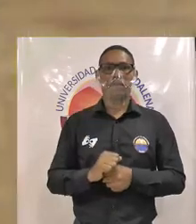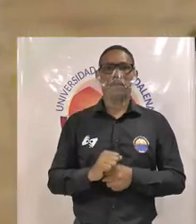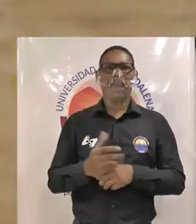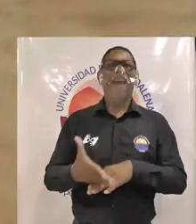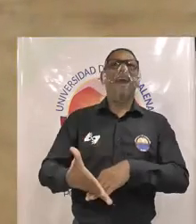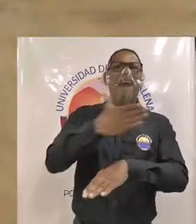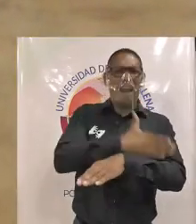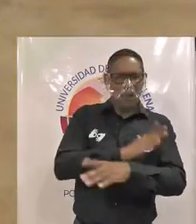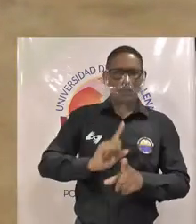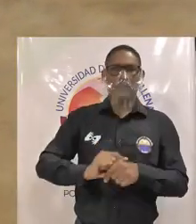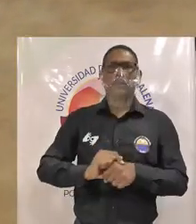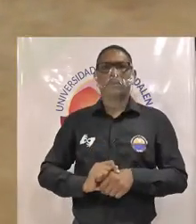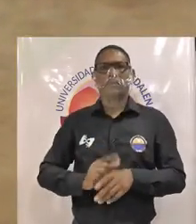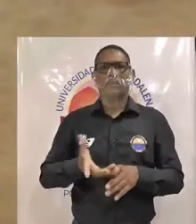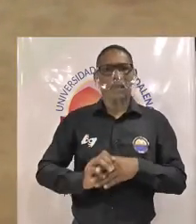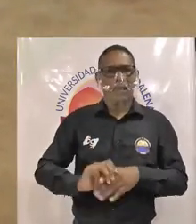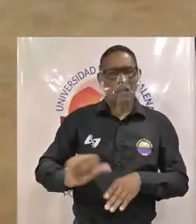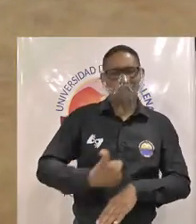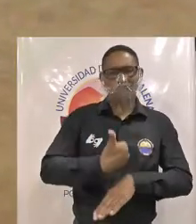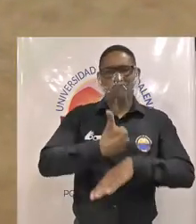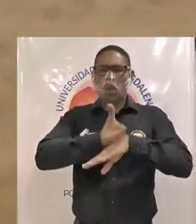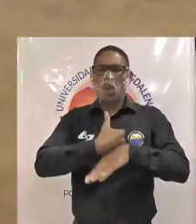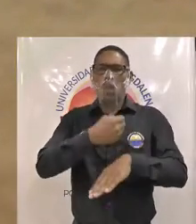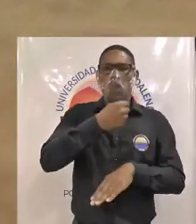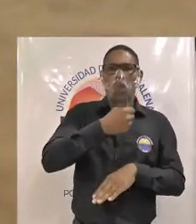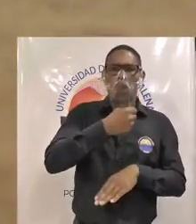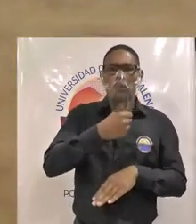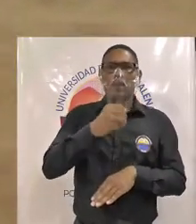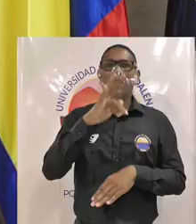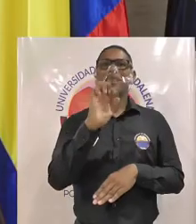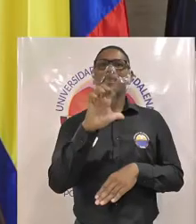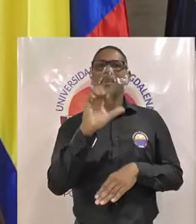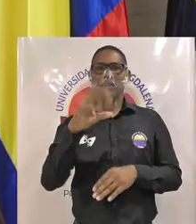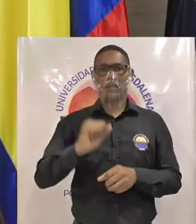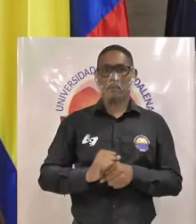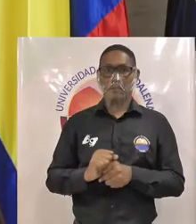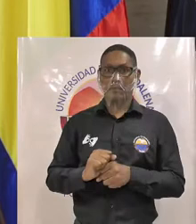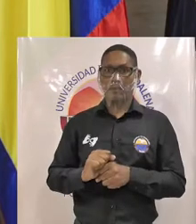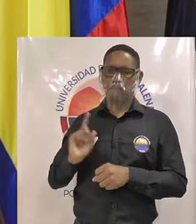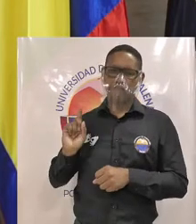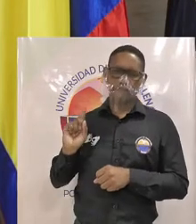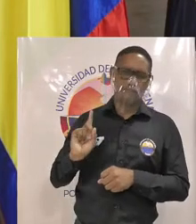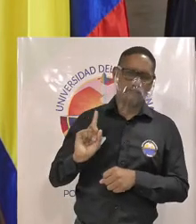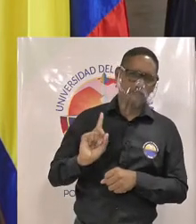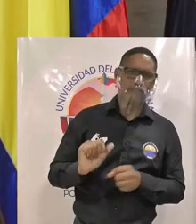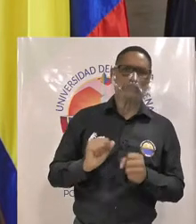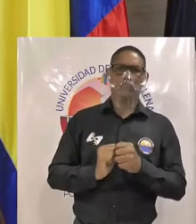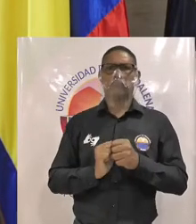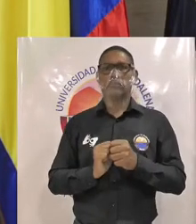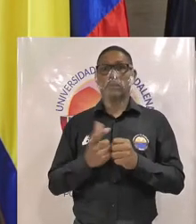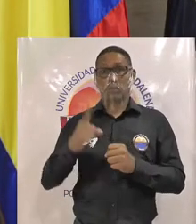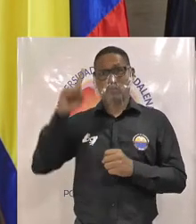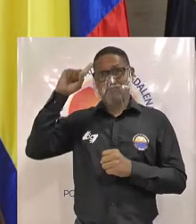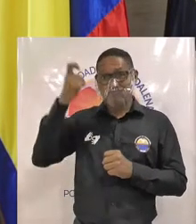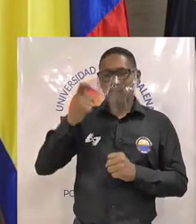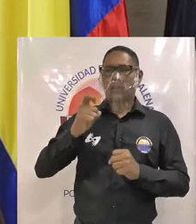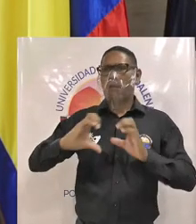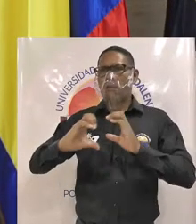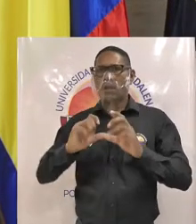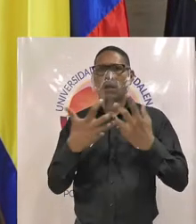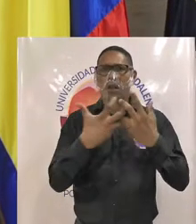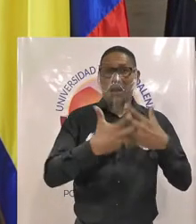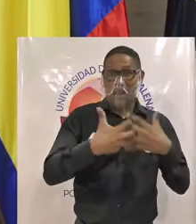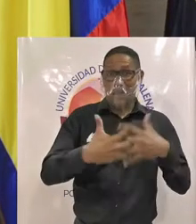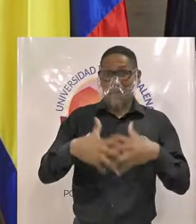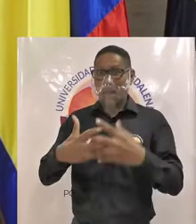las noticias en Telecaribe en su trayectoria profesional se ha desempeñado como consultor en comunicaciones del Estado y en empresas privadas del